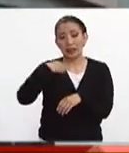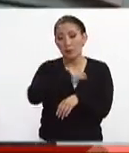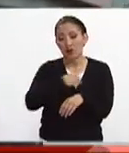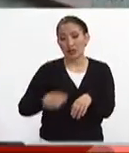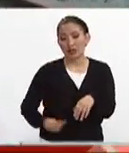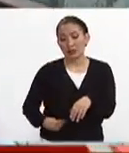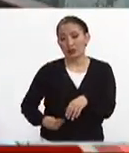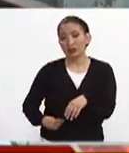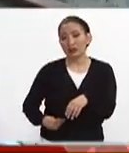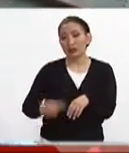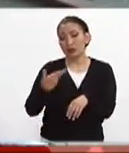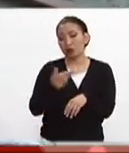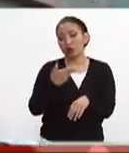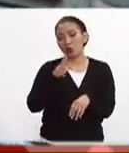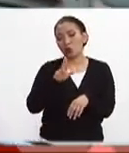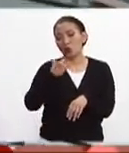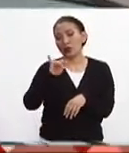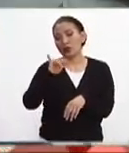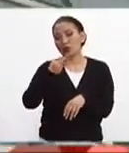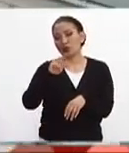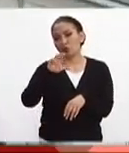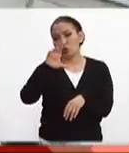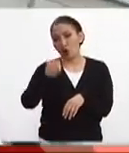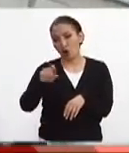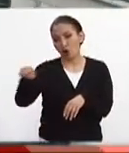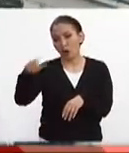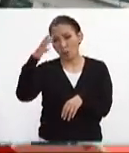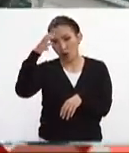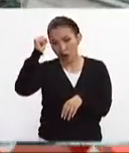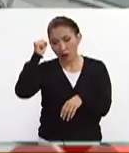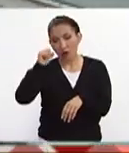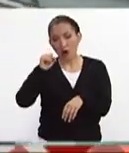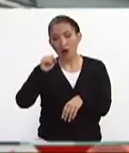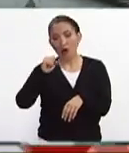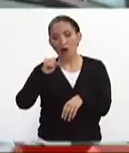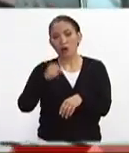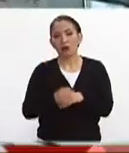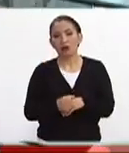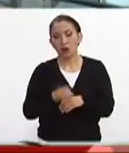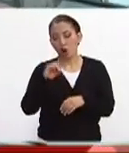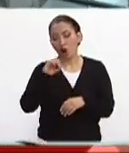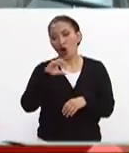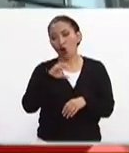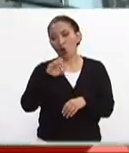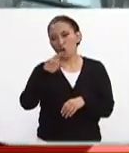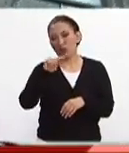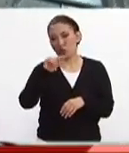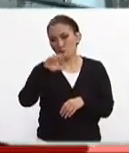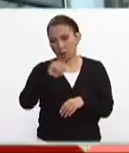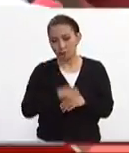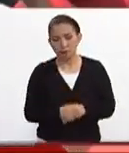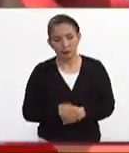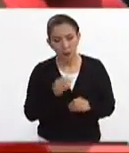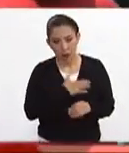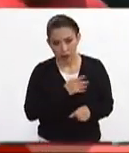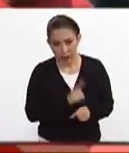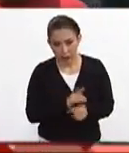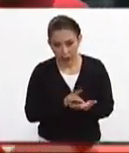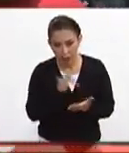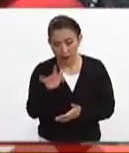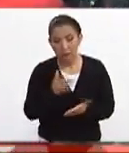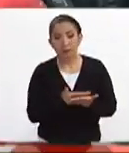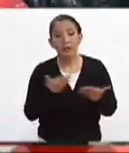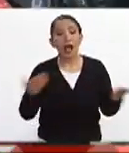municipio de Cuituco Cuituco en Morelos o Cuituco muchas gracias y muy buenos días